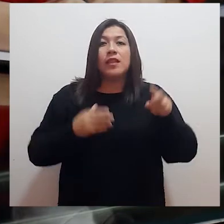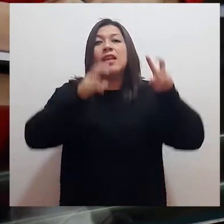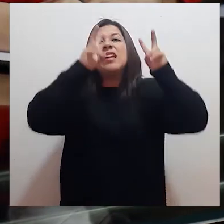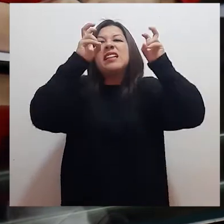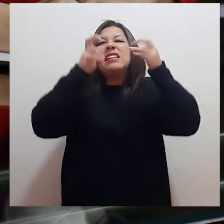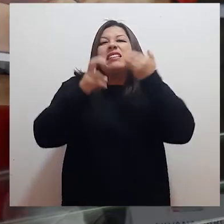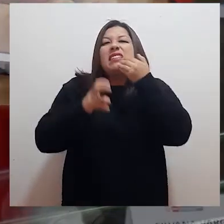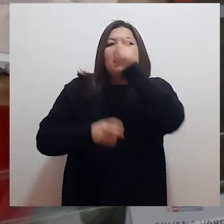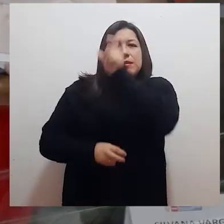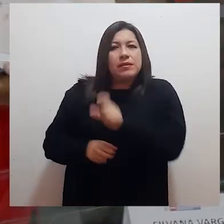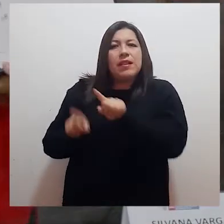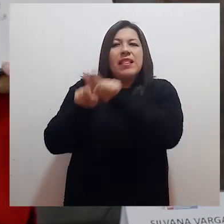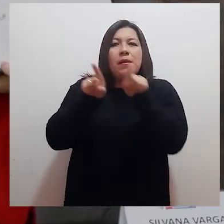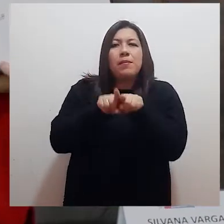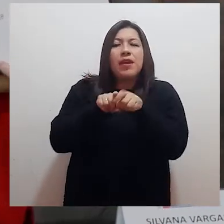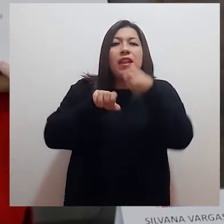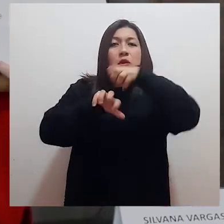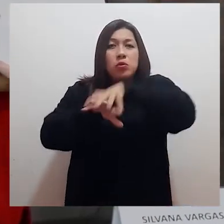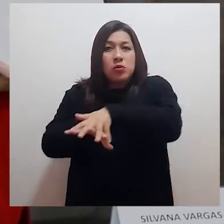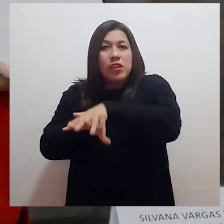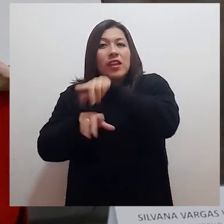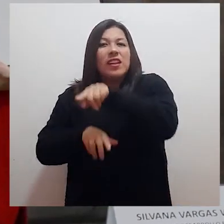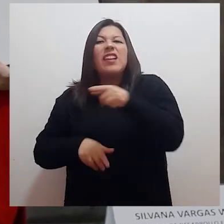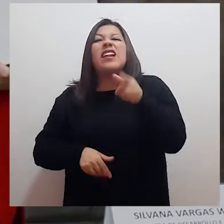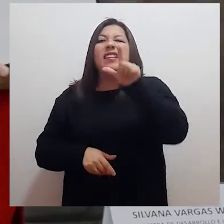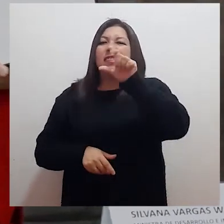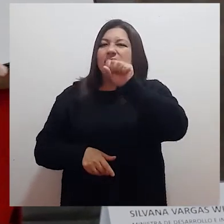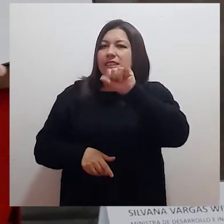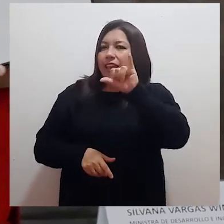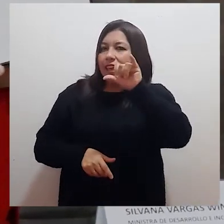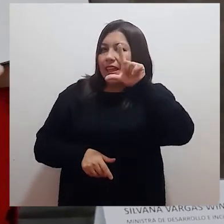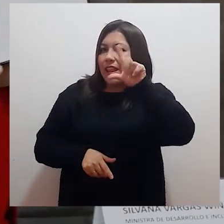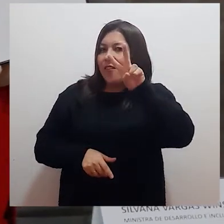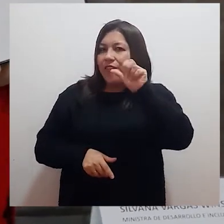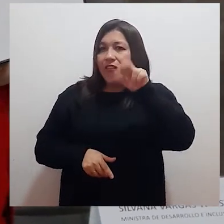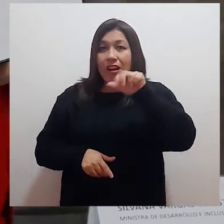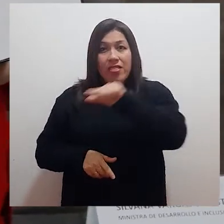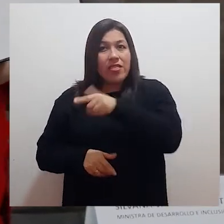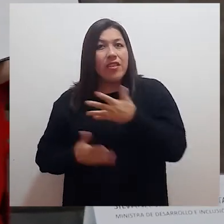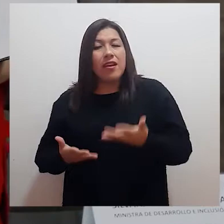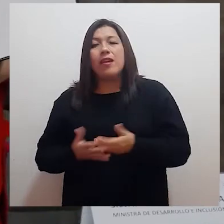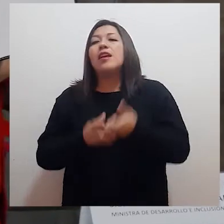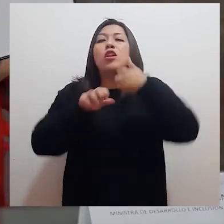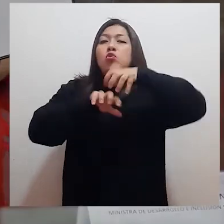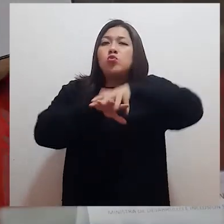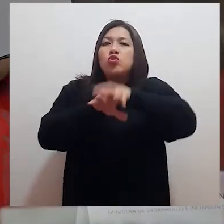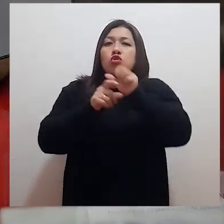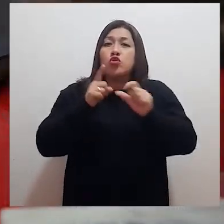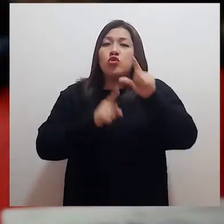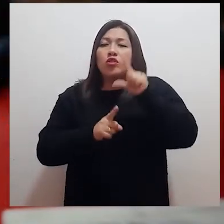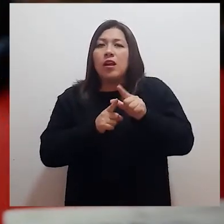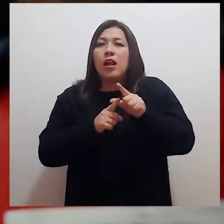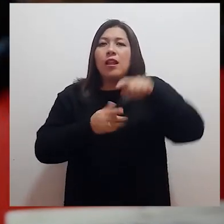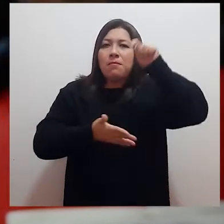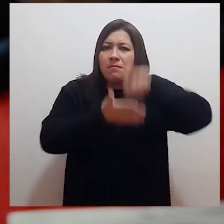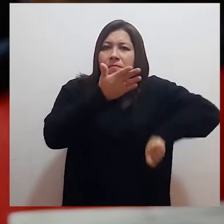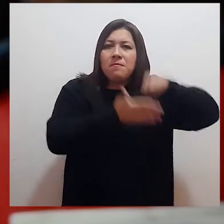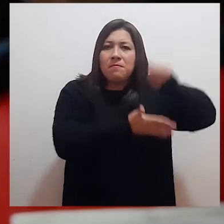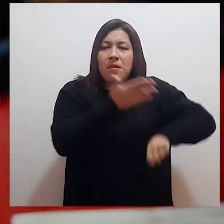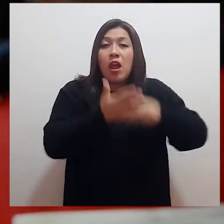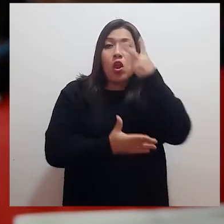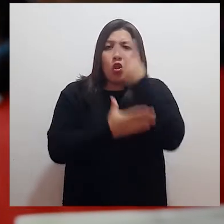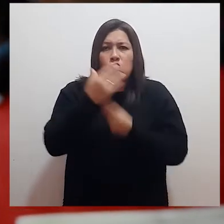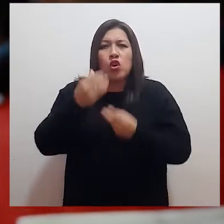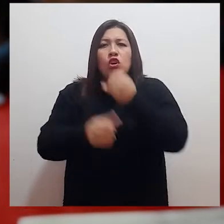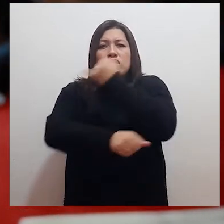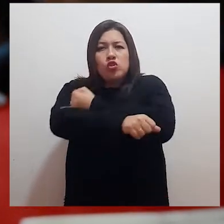Ministerio de Desarrollo e Inclusión Social, Silvana Vargas, firmaron un convenio marco de cooperación interinstitucional entre ambas